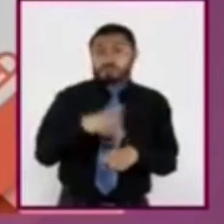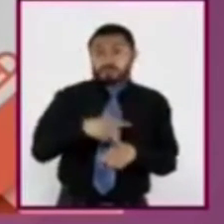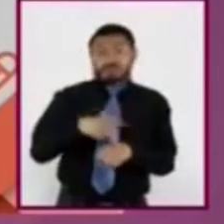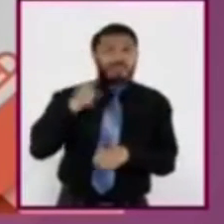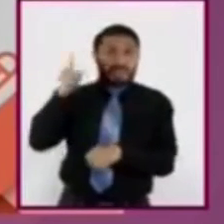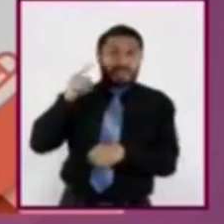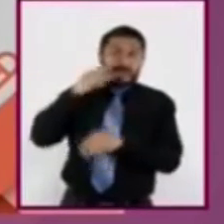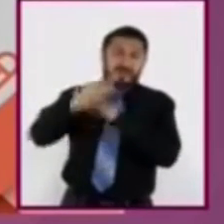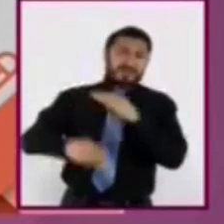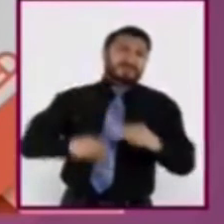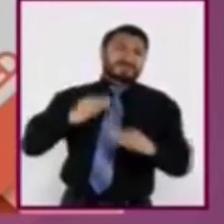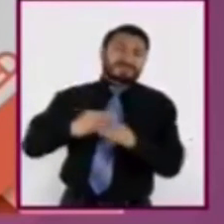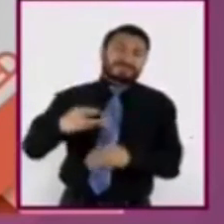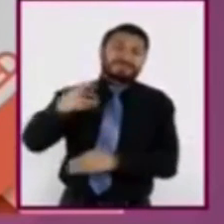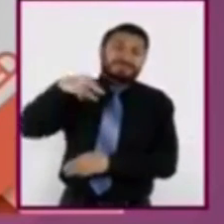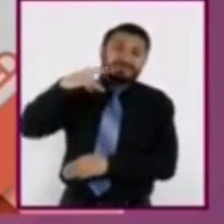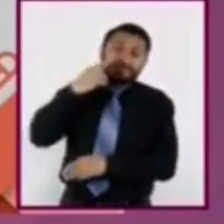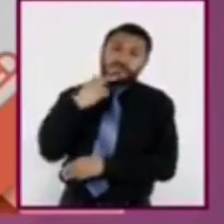superficie del planeta rojo.